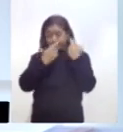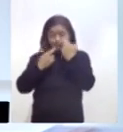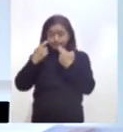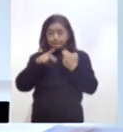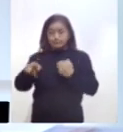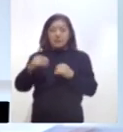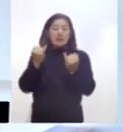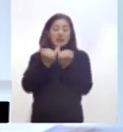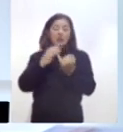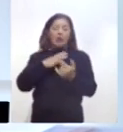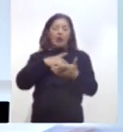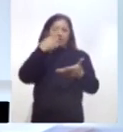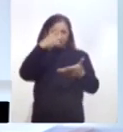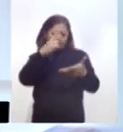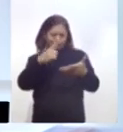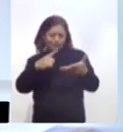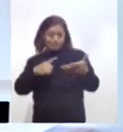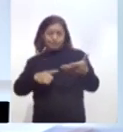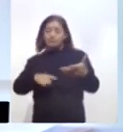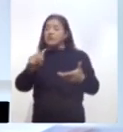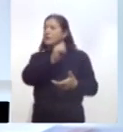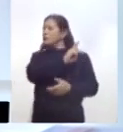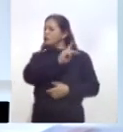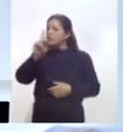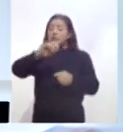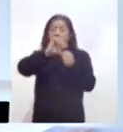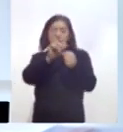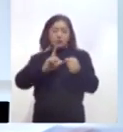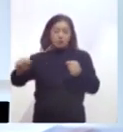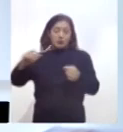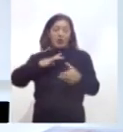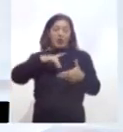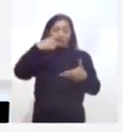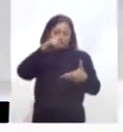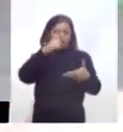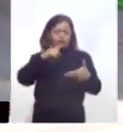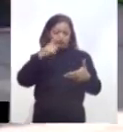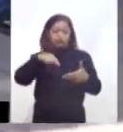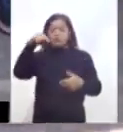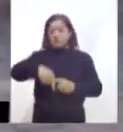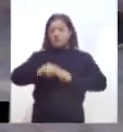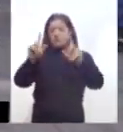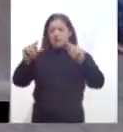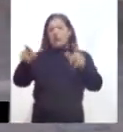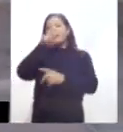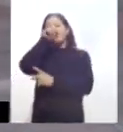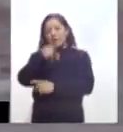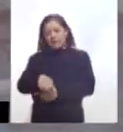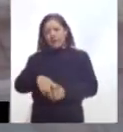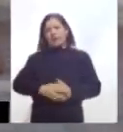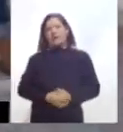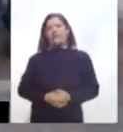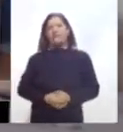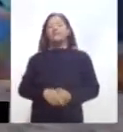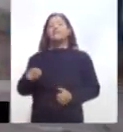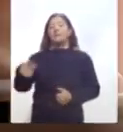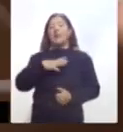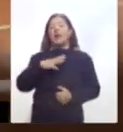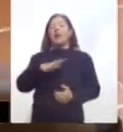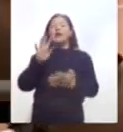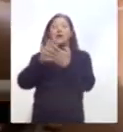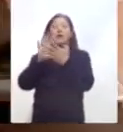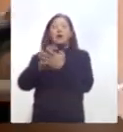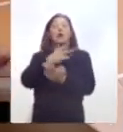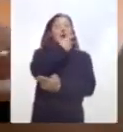correspondiente hacia el interior, en todos los penales a nivel nacional y en Tlaxcala no es la excepción. Estas acciones se aplican en los heresos femenil y